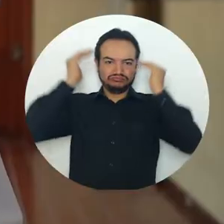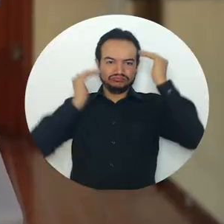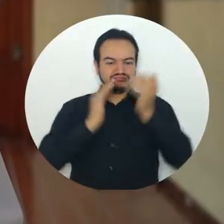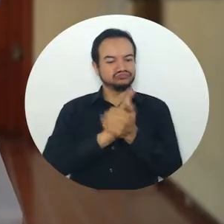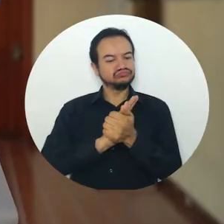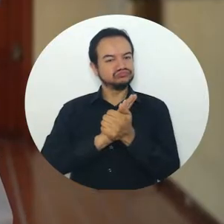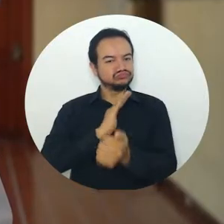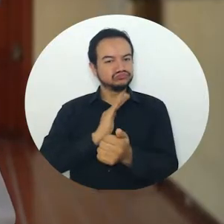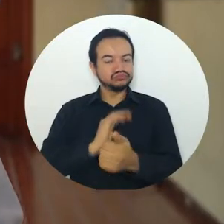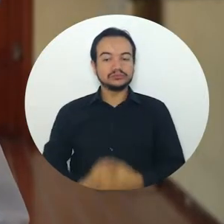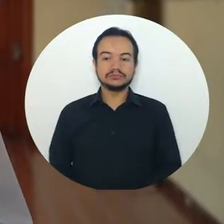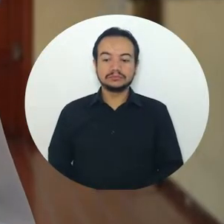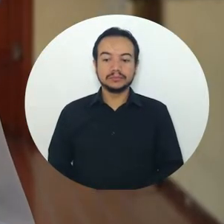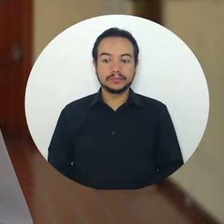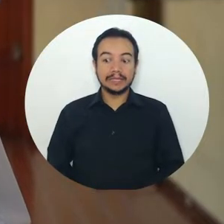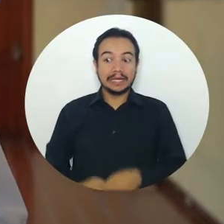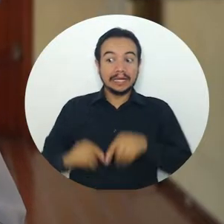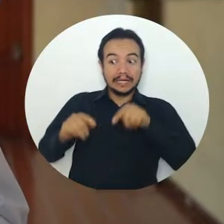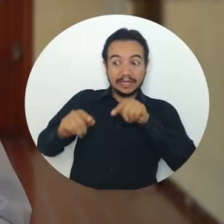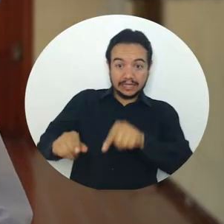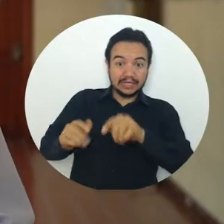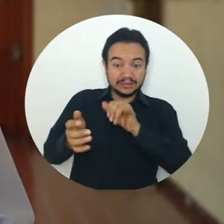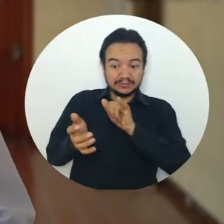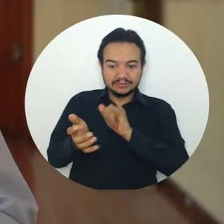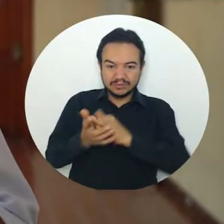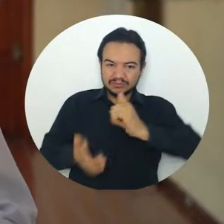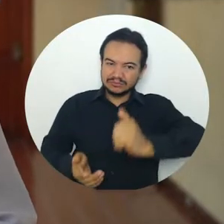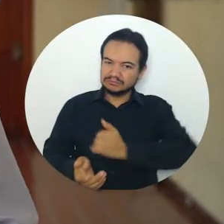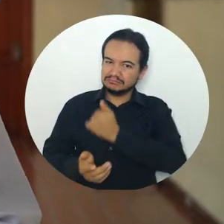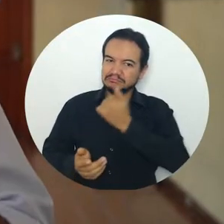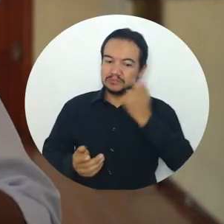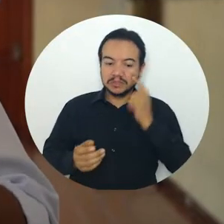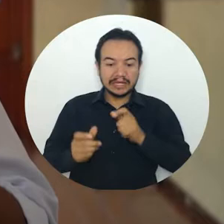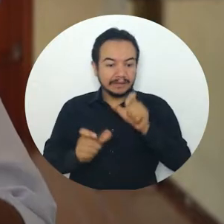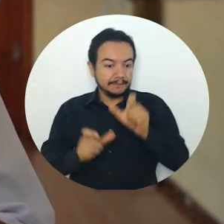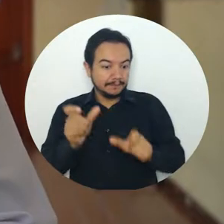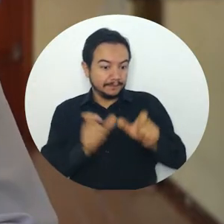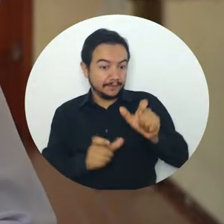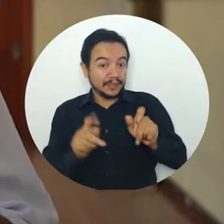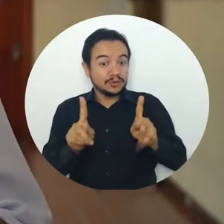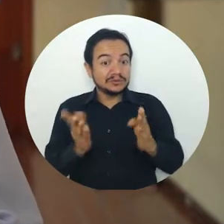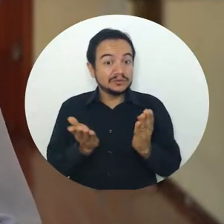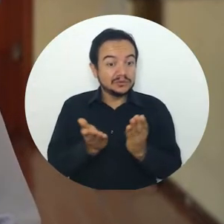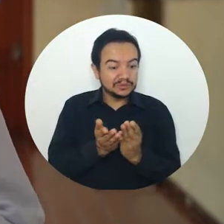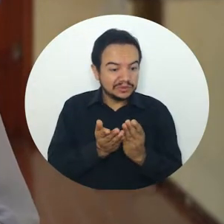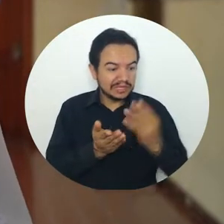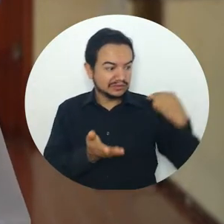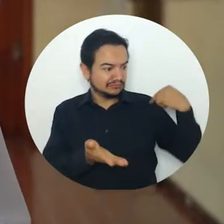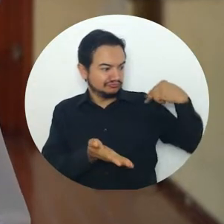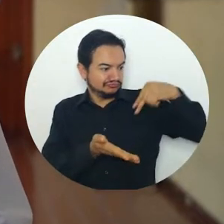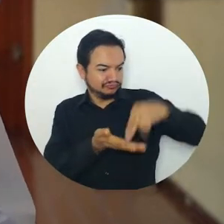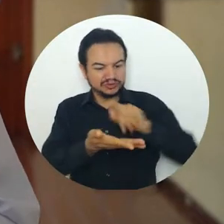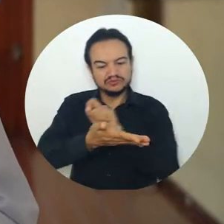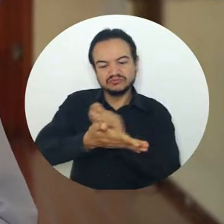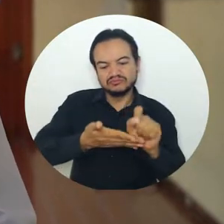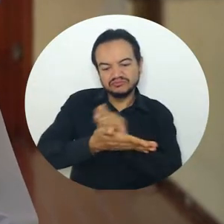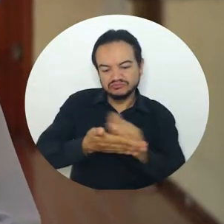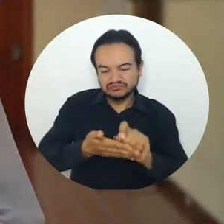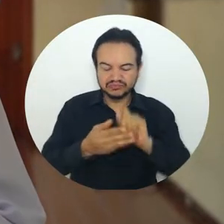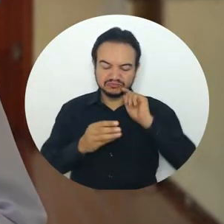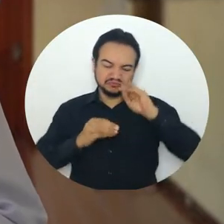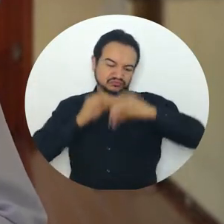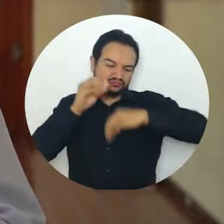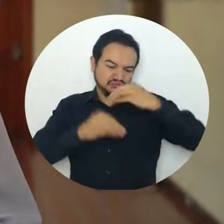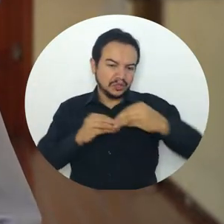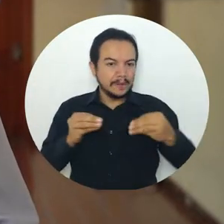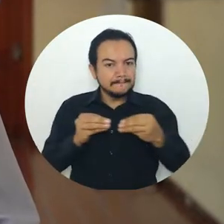espacio donde los estudiantes pueden publicar, redactar y expresar el sentimiento y además de eso, generar el